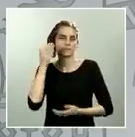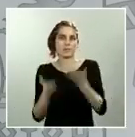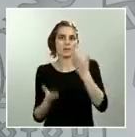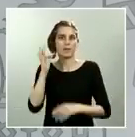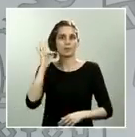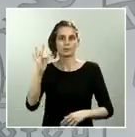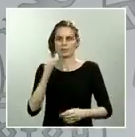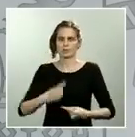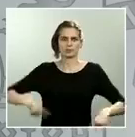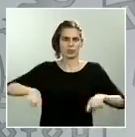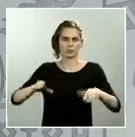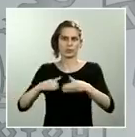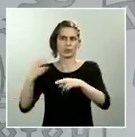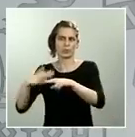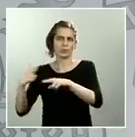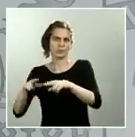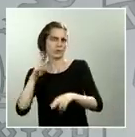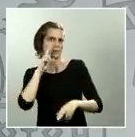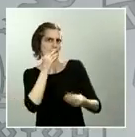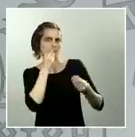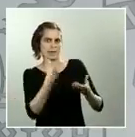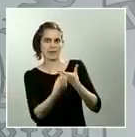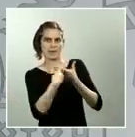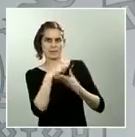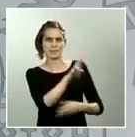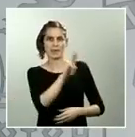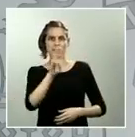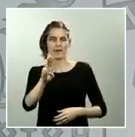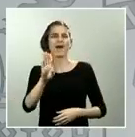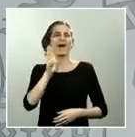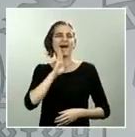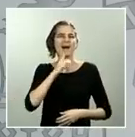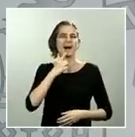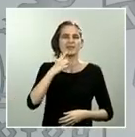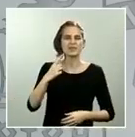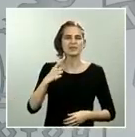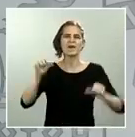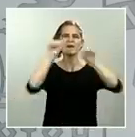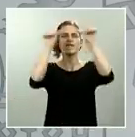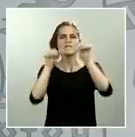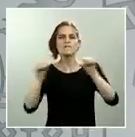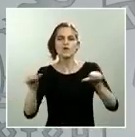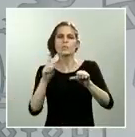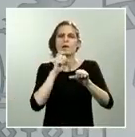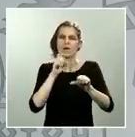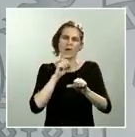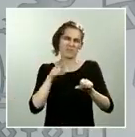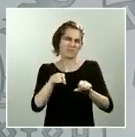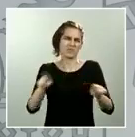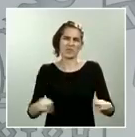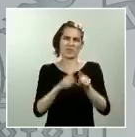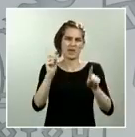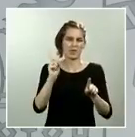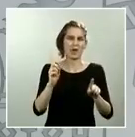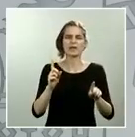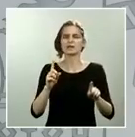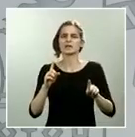formaciones políticas. Como he dicho anteriormente, lo de menos es el formato en que eso se haga, si es una mesa de partido, si es una comisión.